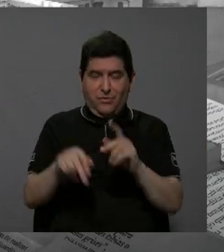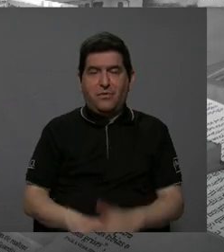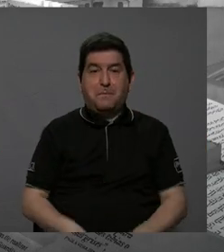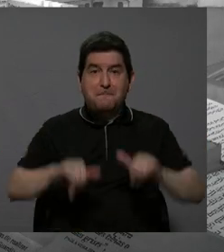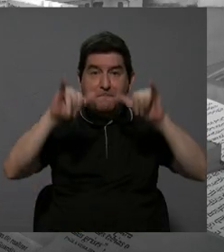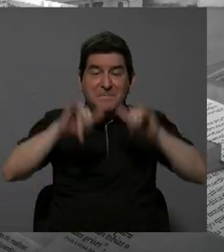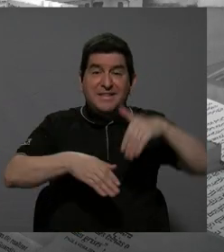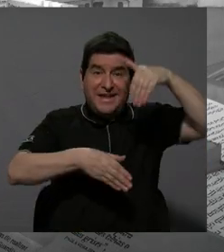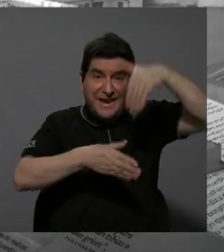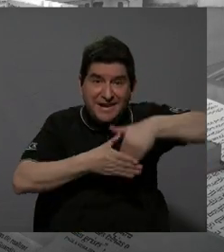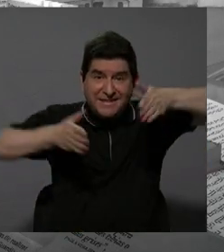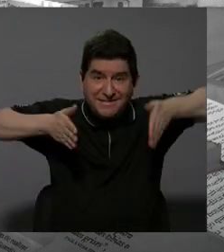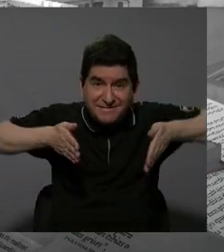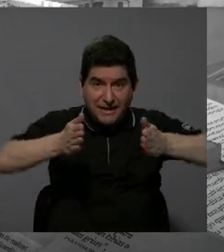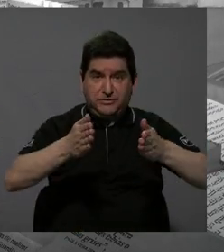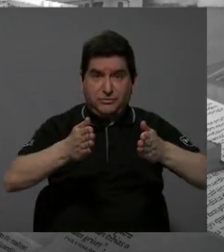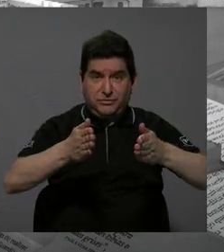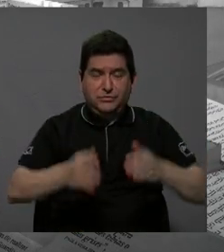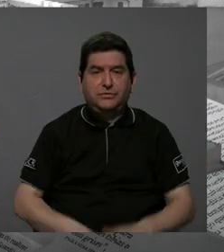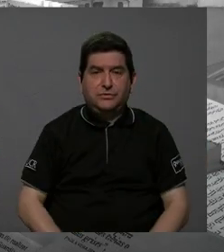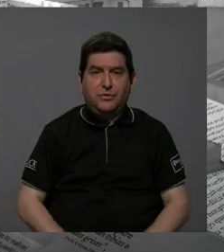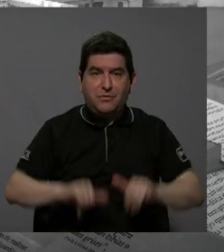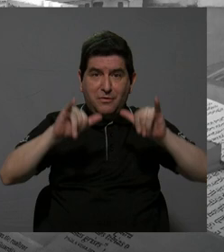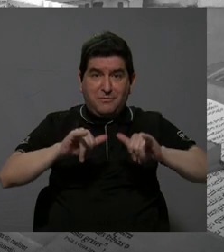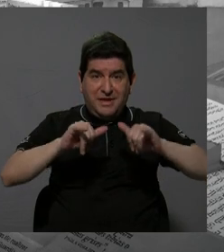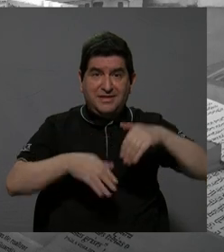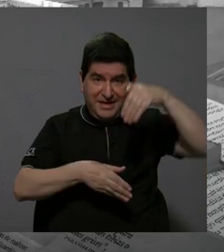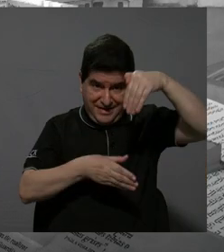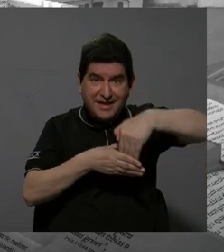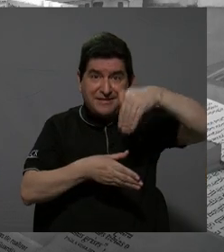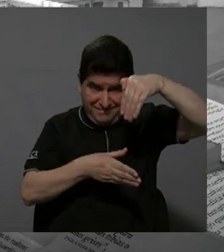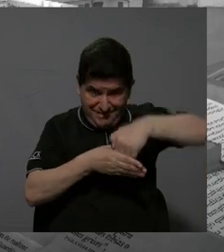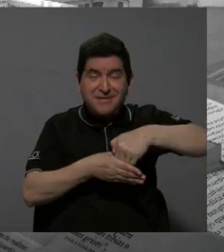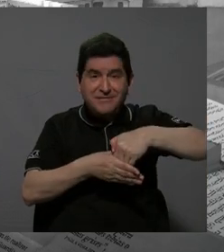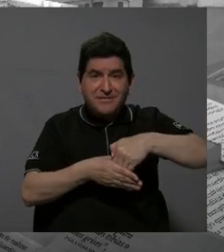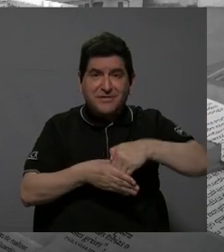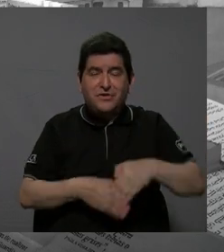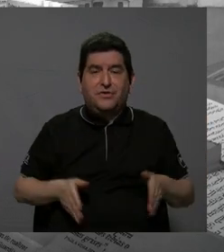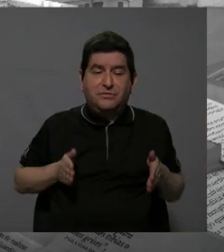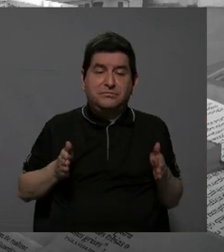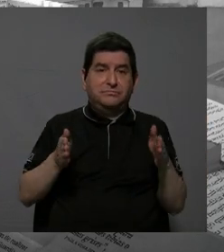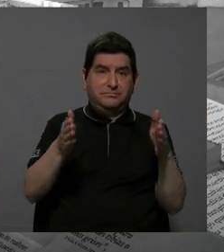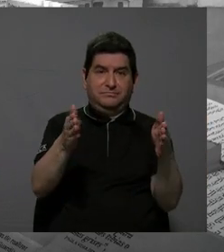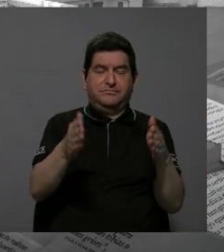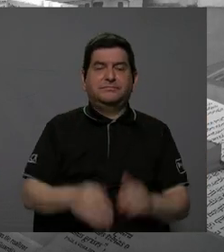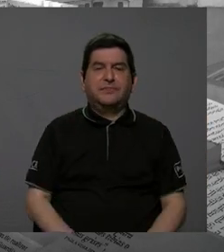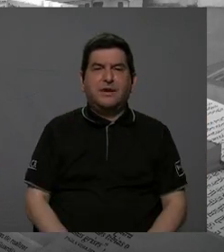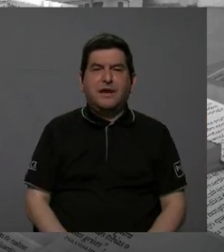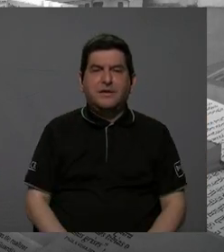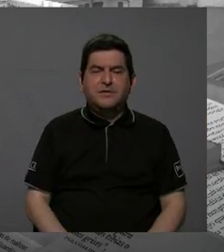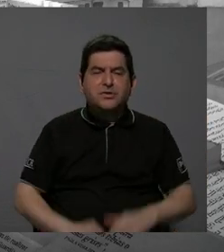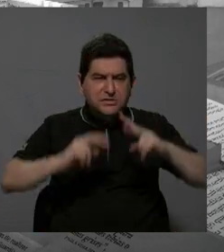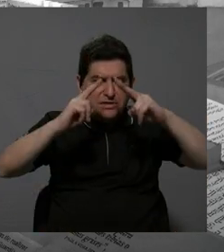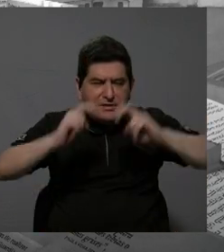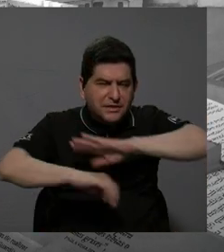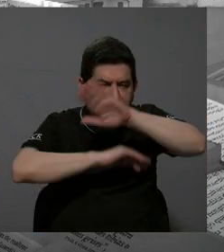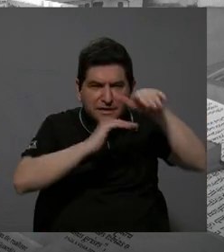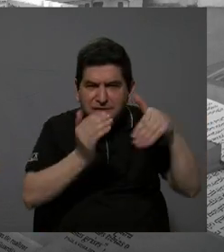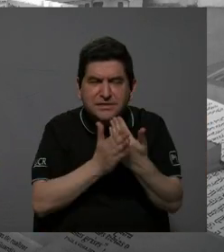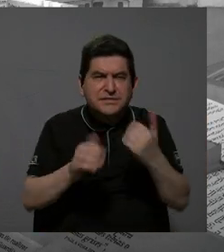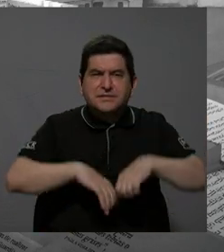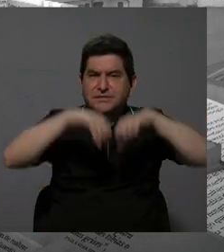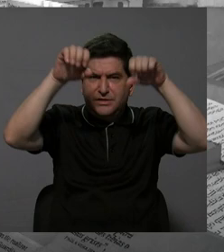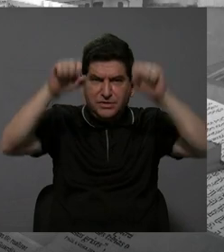mantenerlos dentro de la carretera, contenerlos, por eso se llaman sistemas de contención. Entonces, hacemos un levantamiento completo de estos